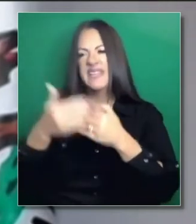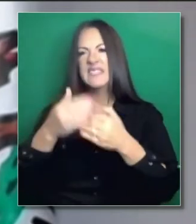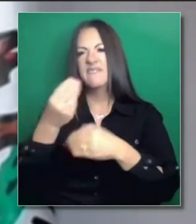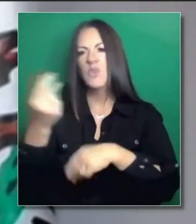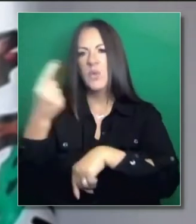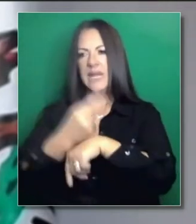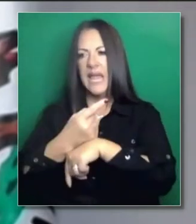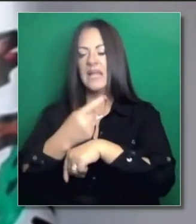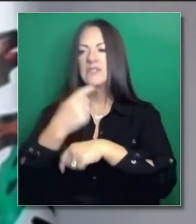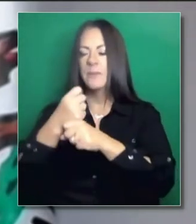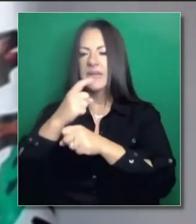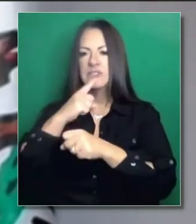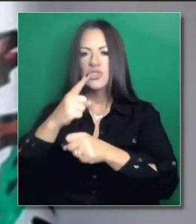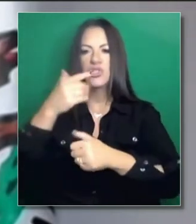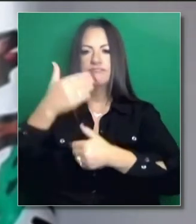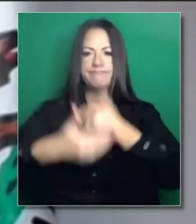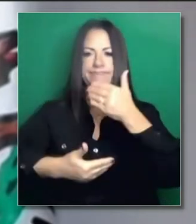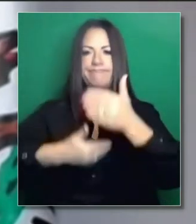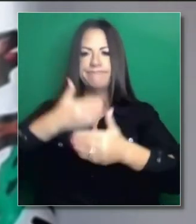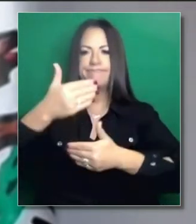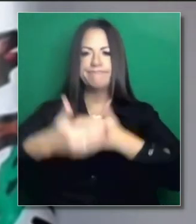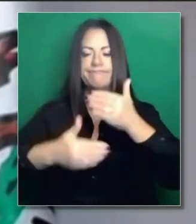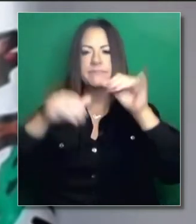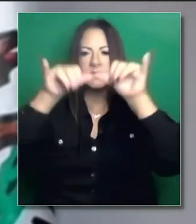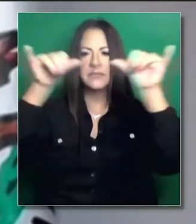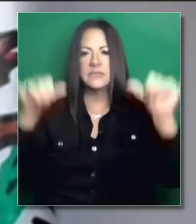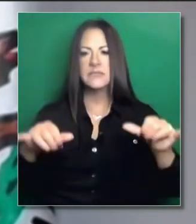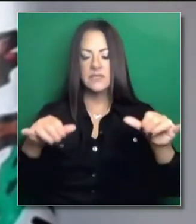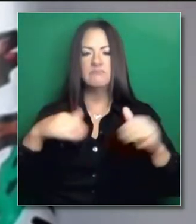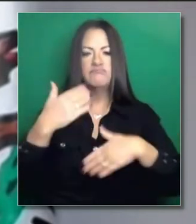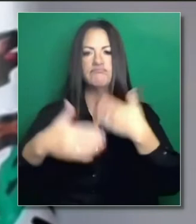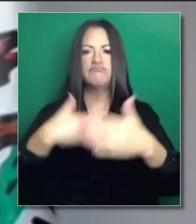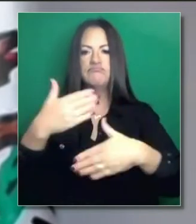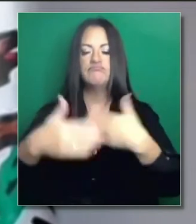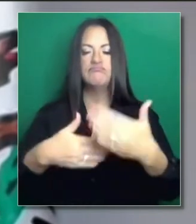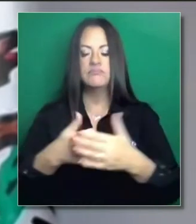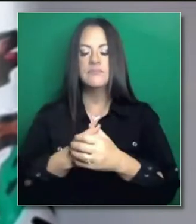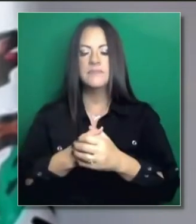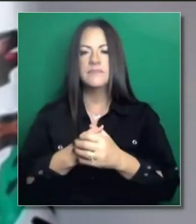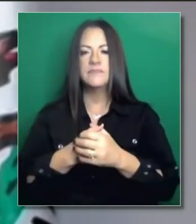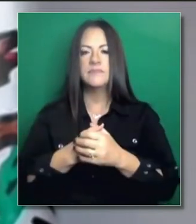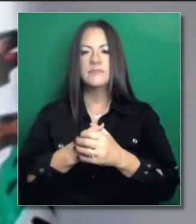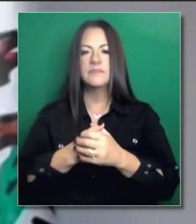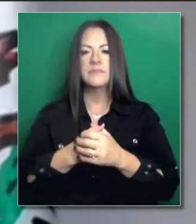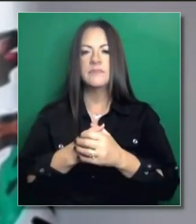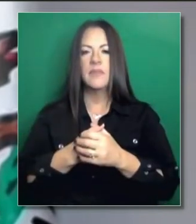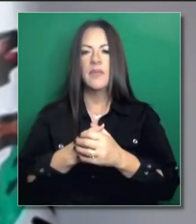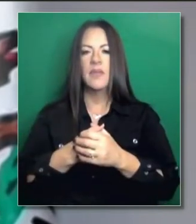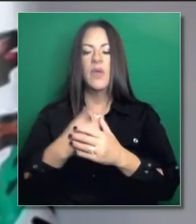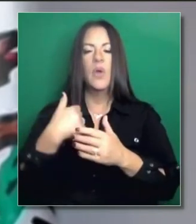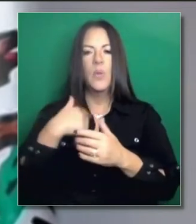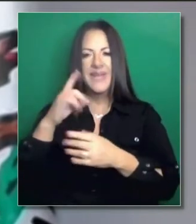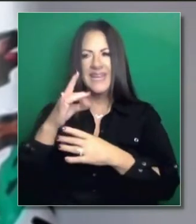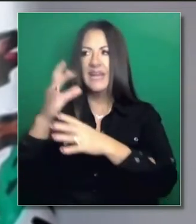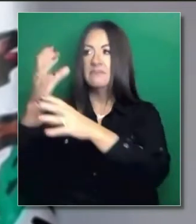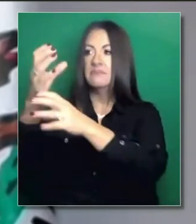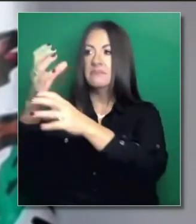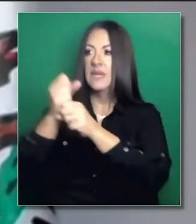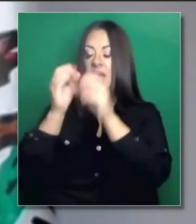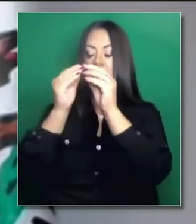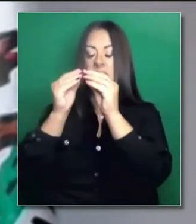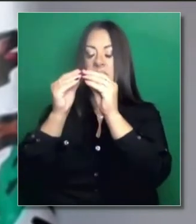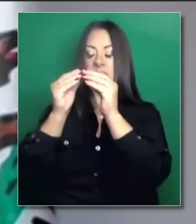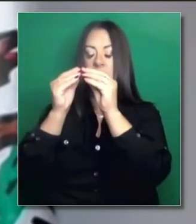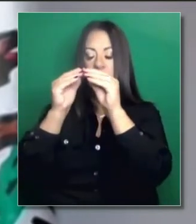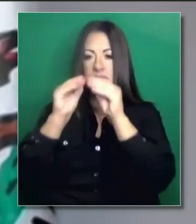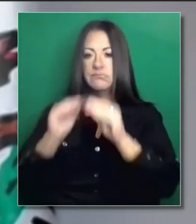trabajando arduamente para alcanzar todo eso, pero sin duda alguna esos contenedores de vacunas deben estar en